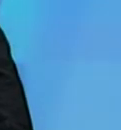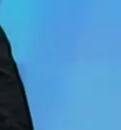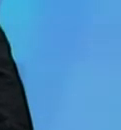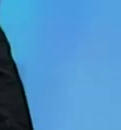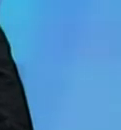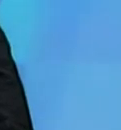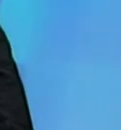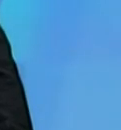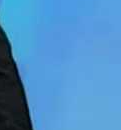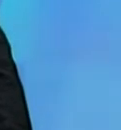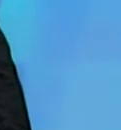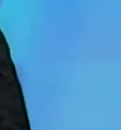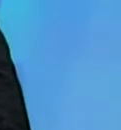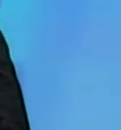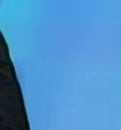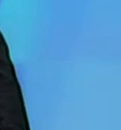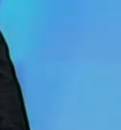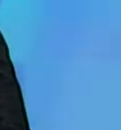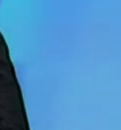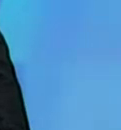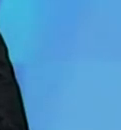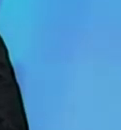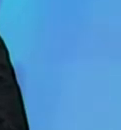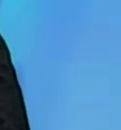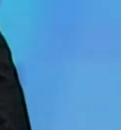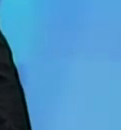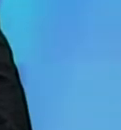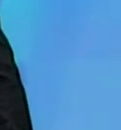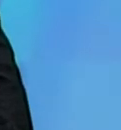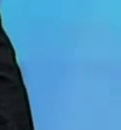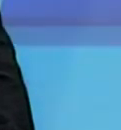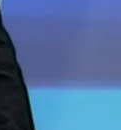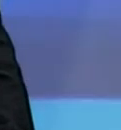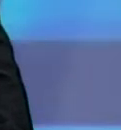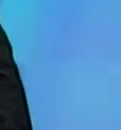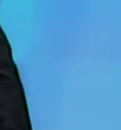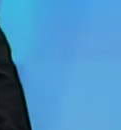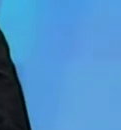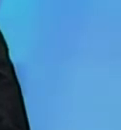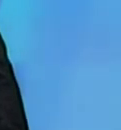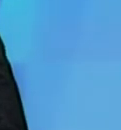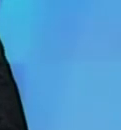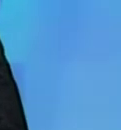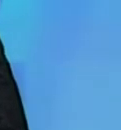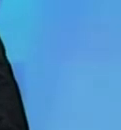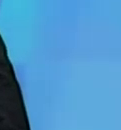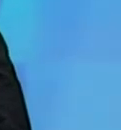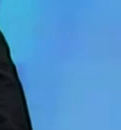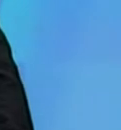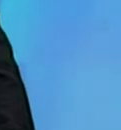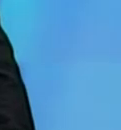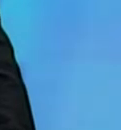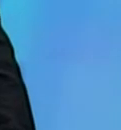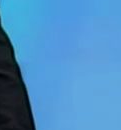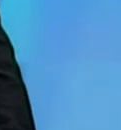es que los que miramos esto decimos, premio Nobel de la Paz a alguien que apenas hacía unos días acababa de el